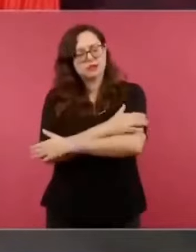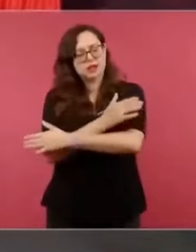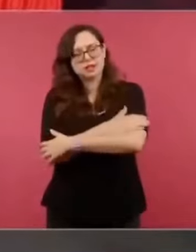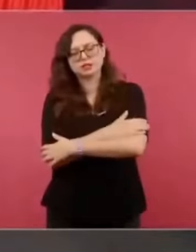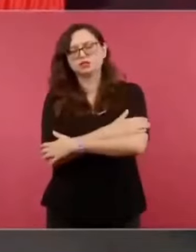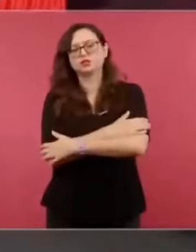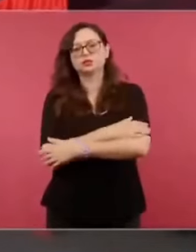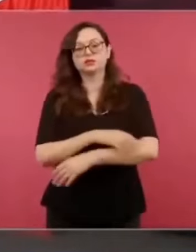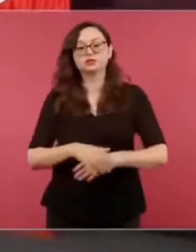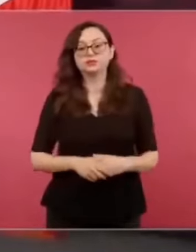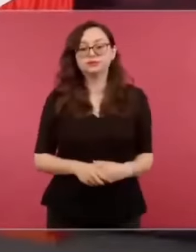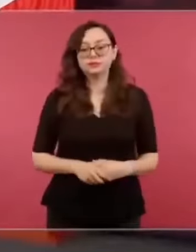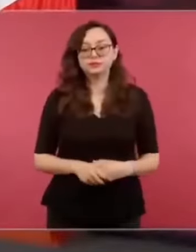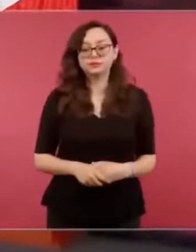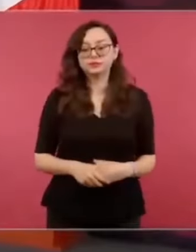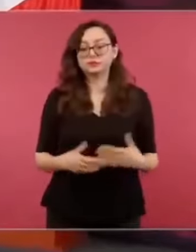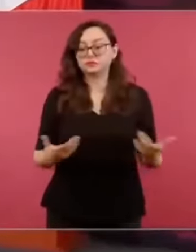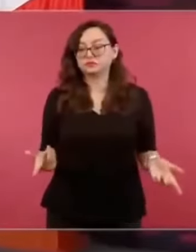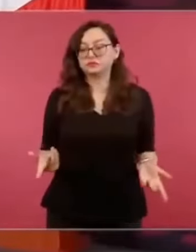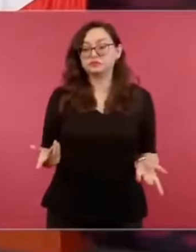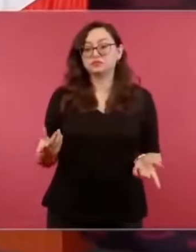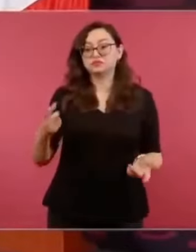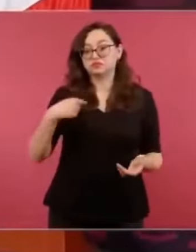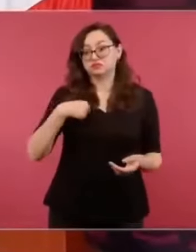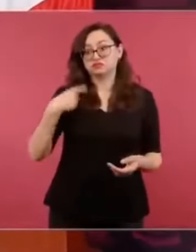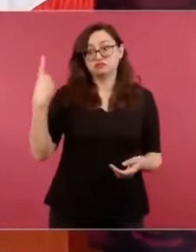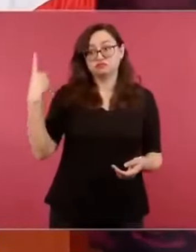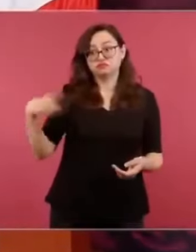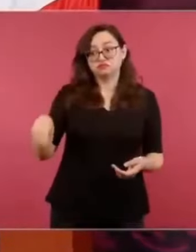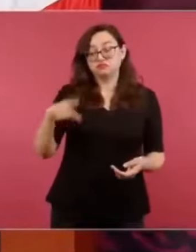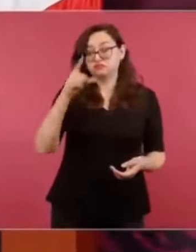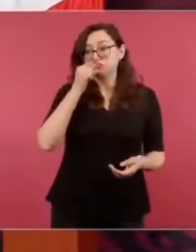no caer en ninguna provocación,